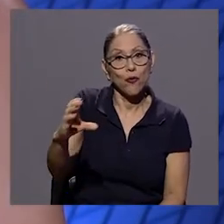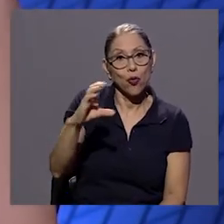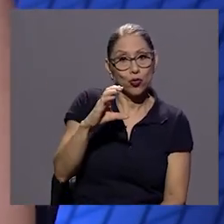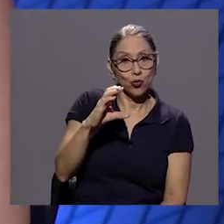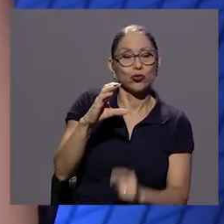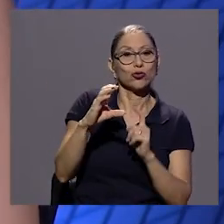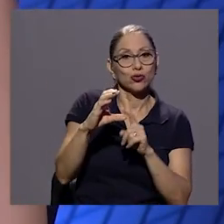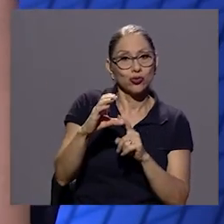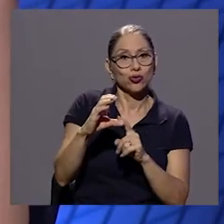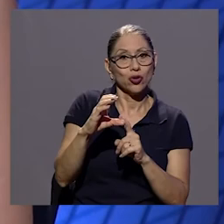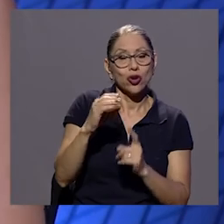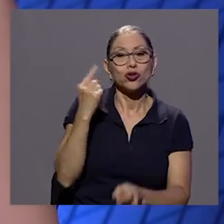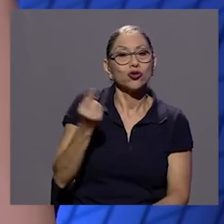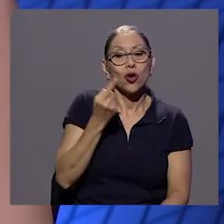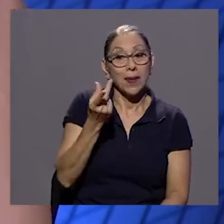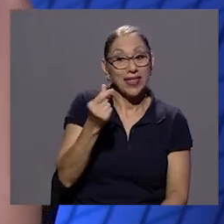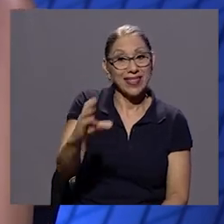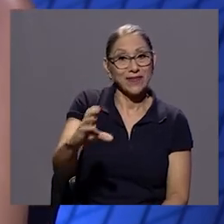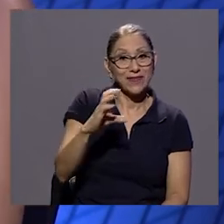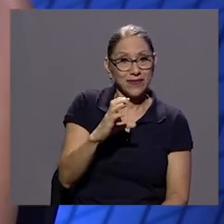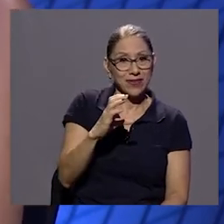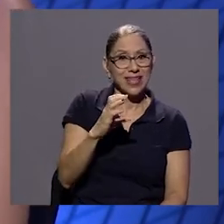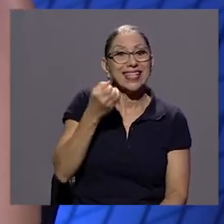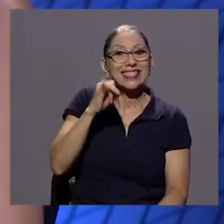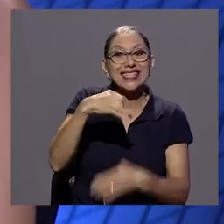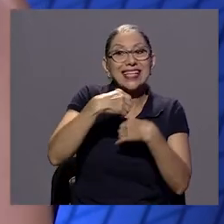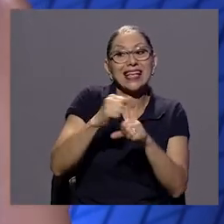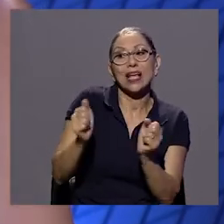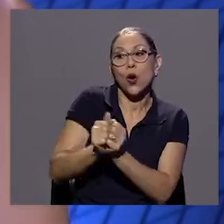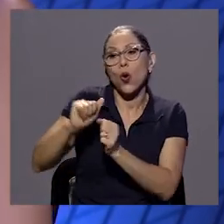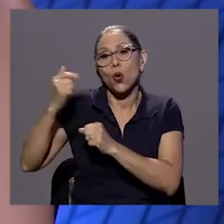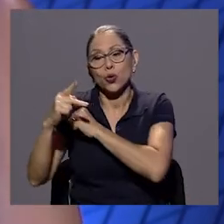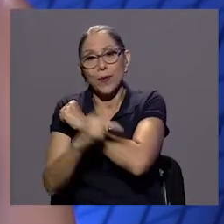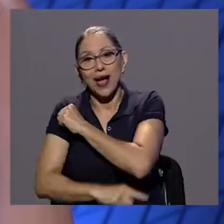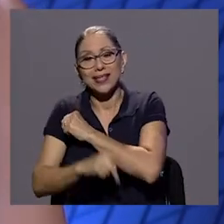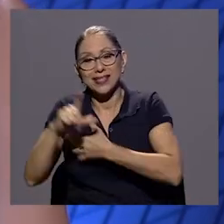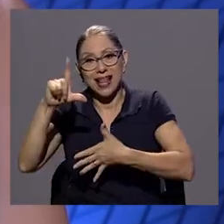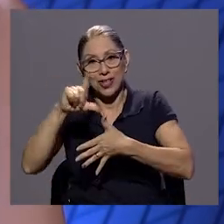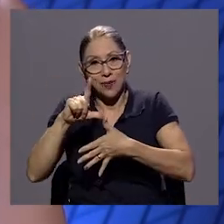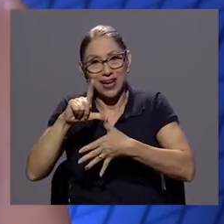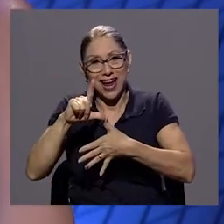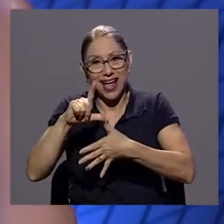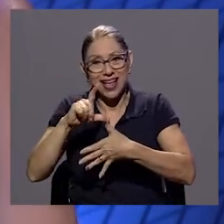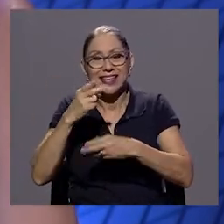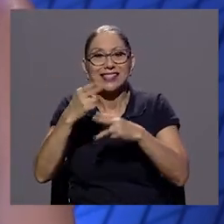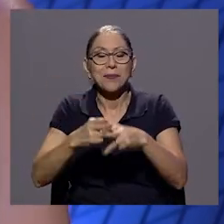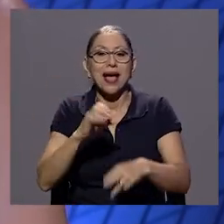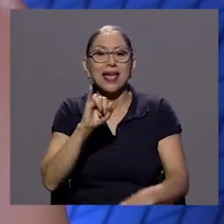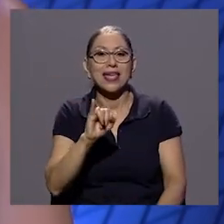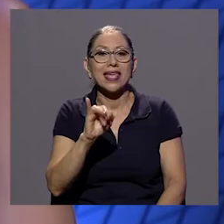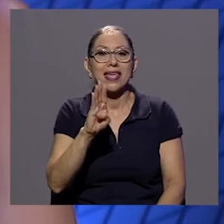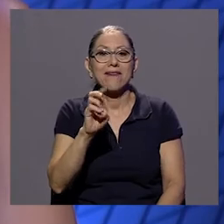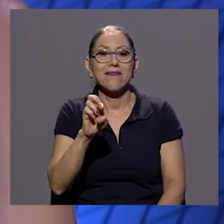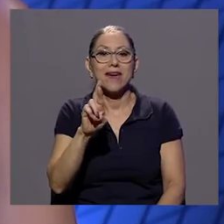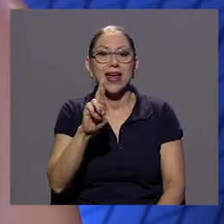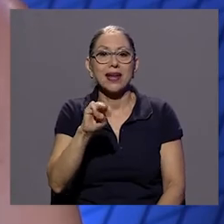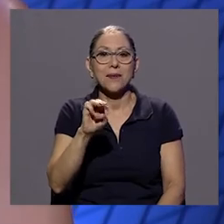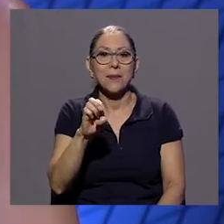que se dan solamente en el caso de que sea una coproducción con otro país de Latinoamérica que es Ibermedia entonces